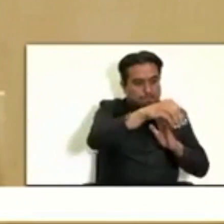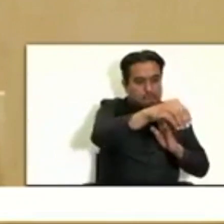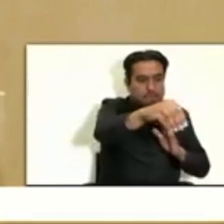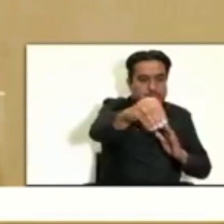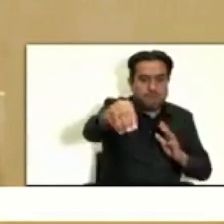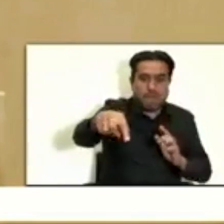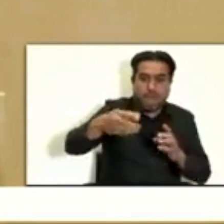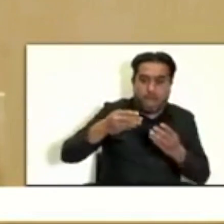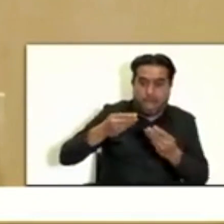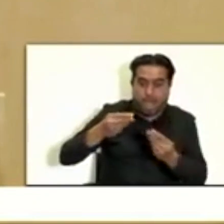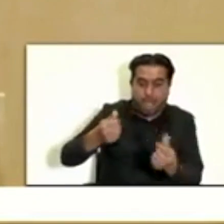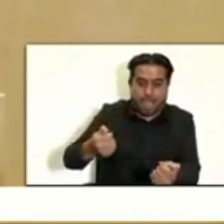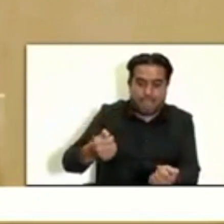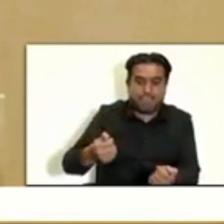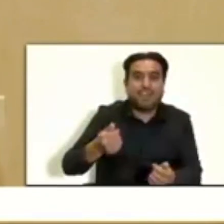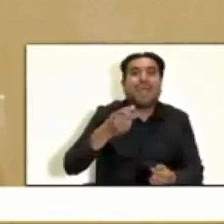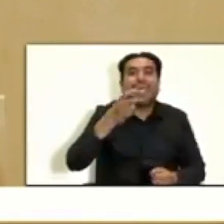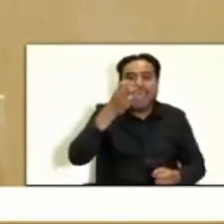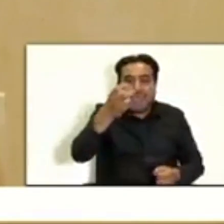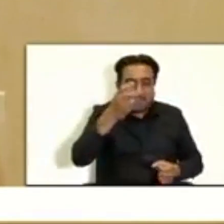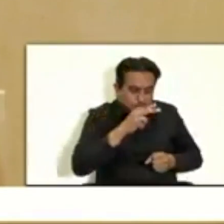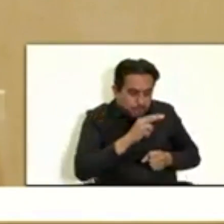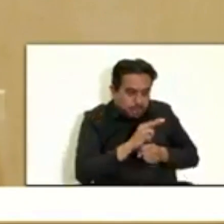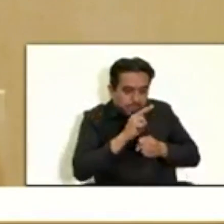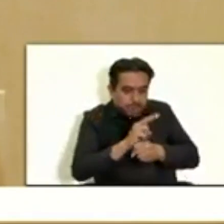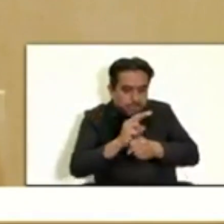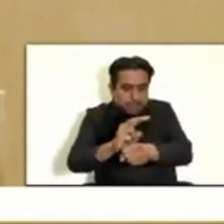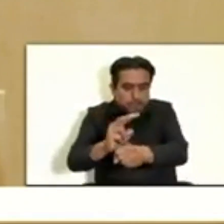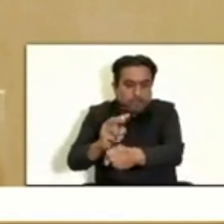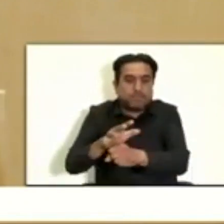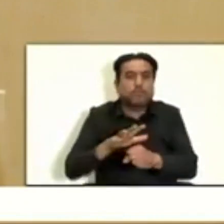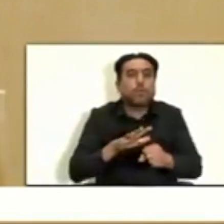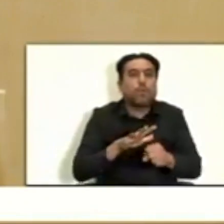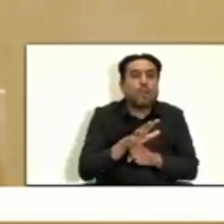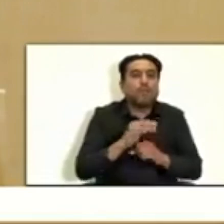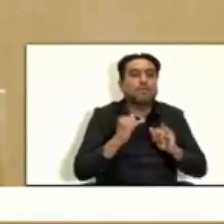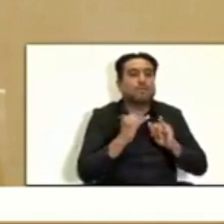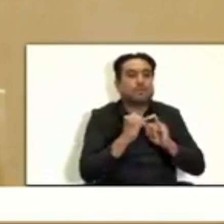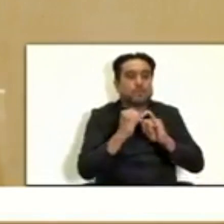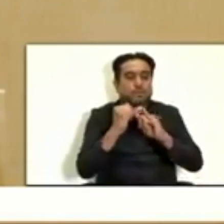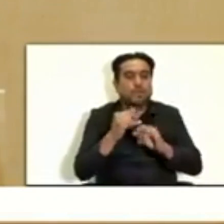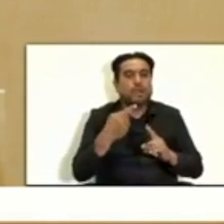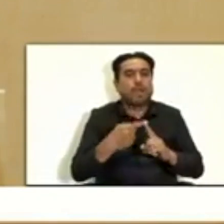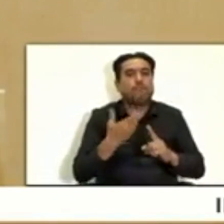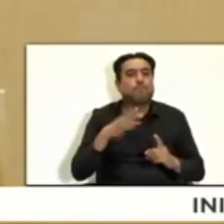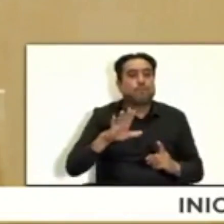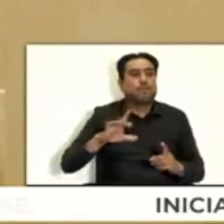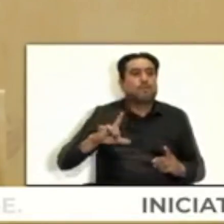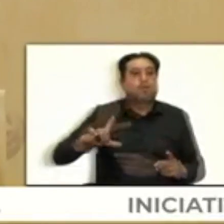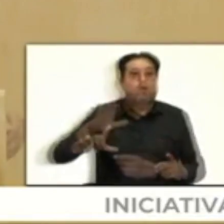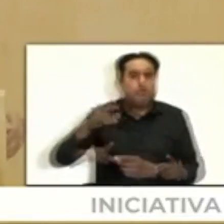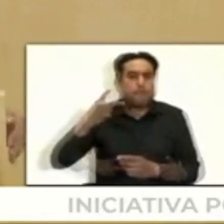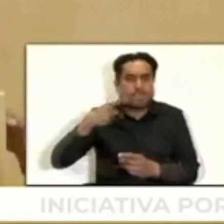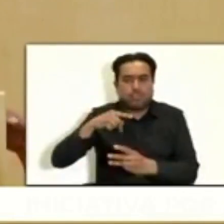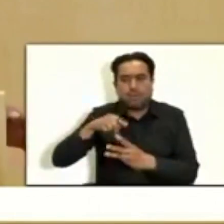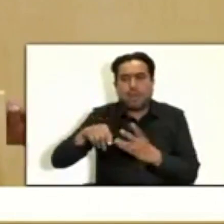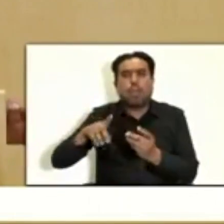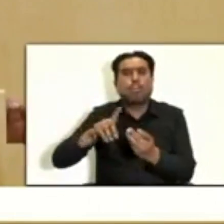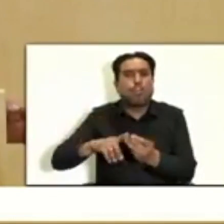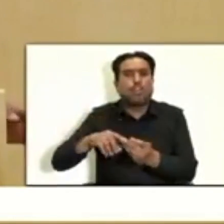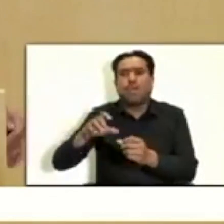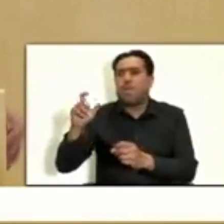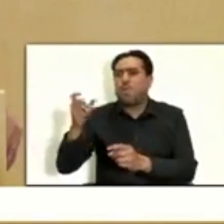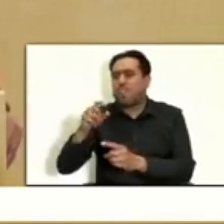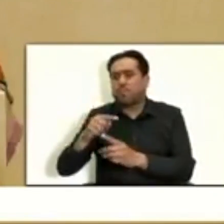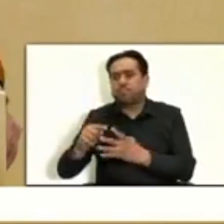ejecutado y cómo va pasando por las diferentes instituciones, ya sea gubernamentales o bancarias. En la Auditoría